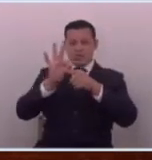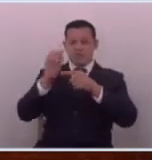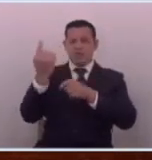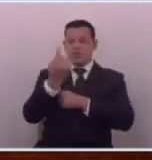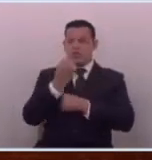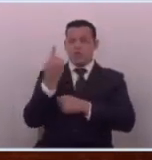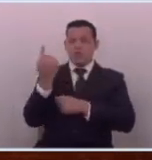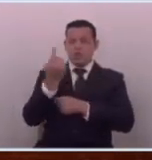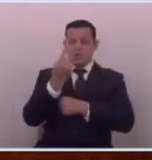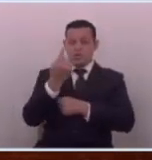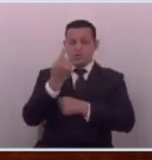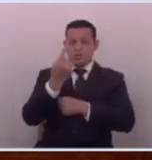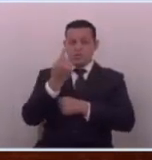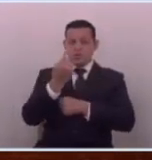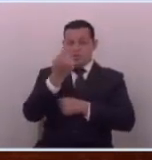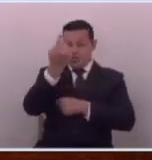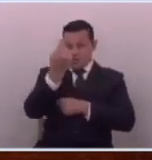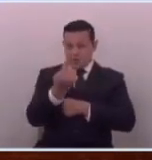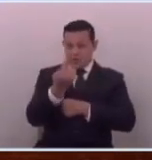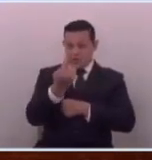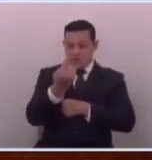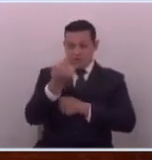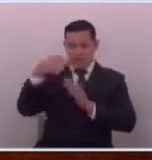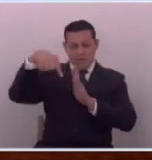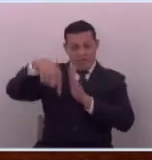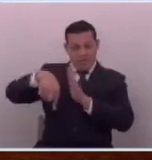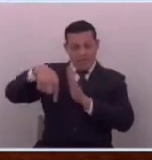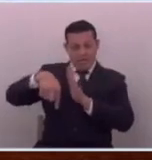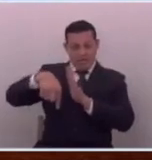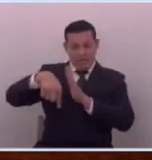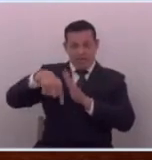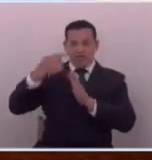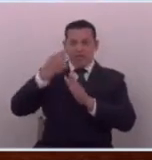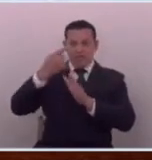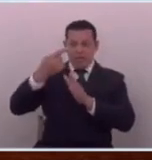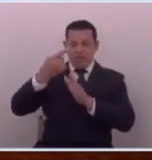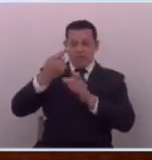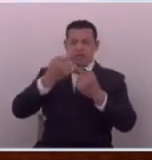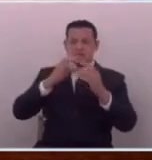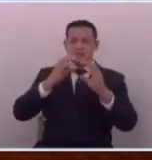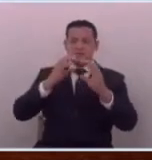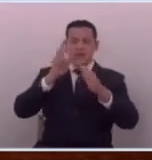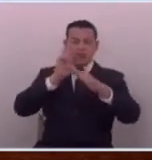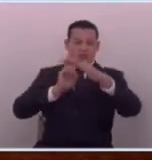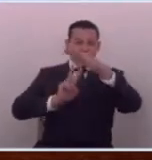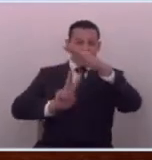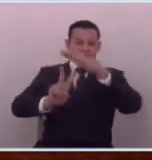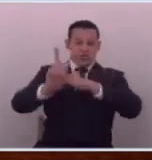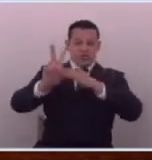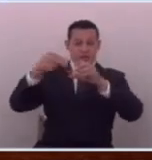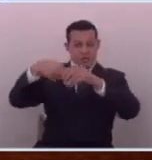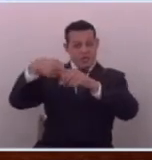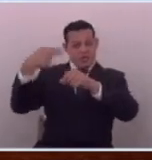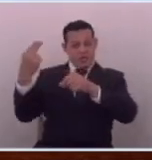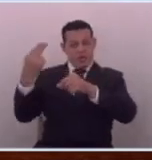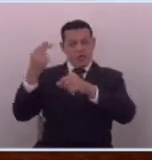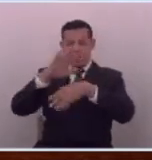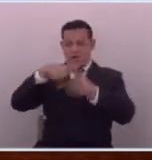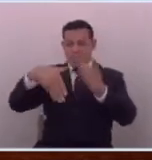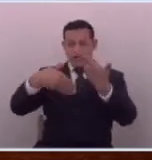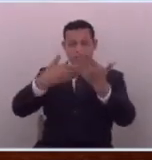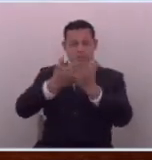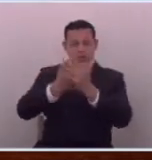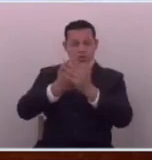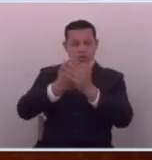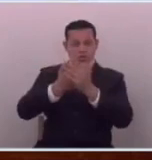para la gente de abajo porque veía este periodista con una visión desde afuera que todos los